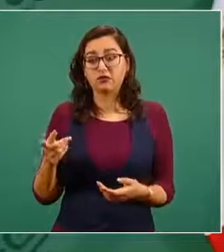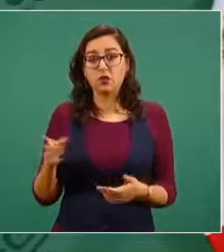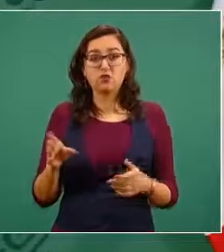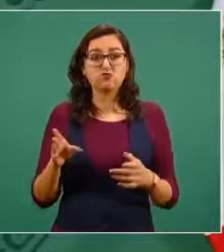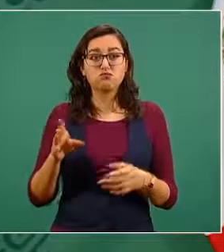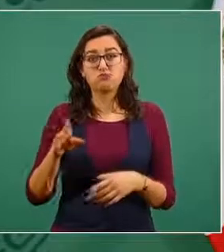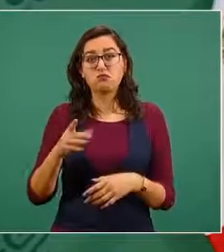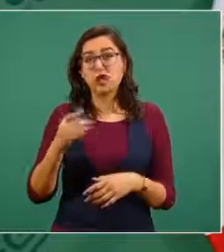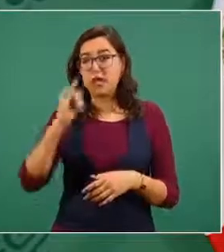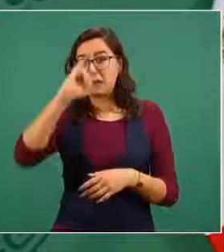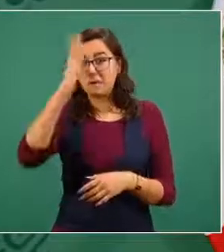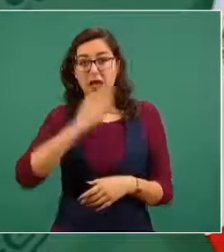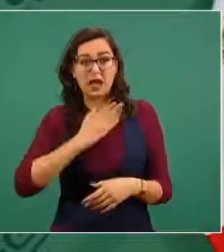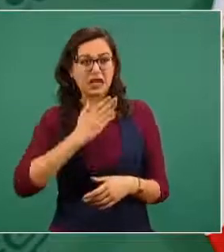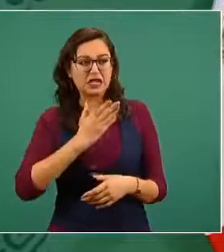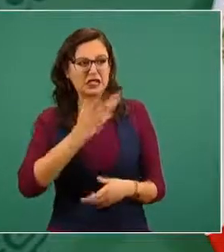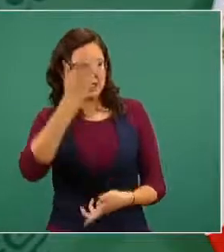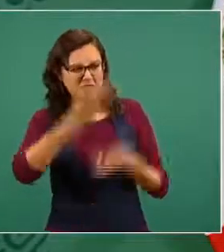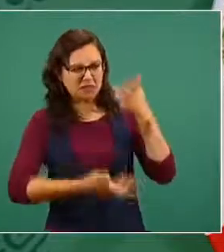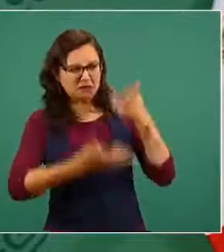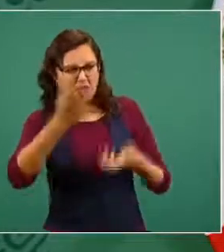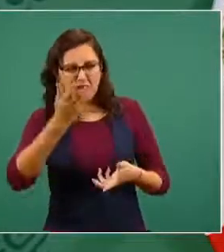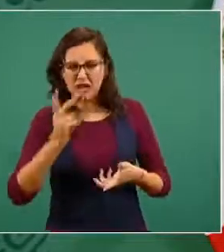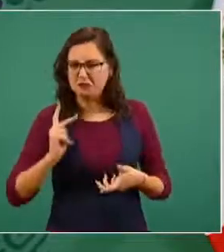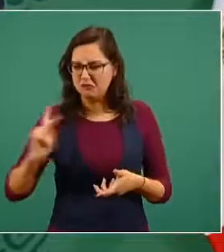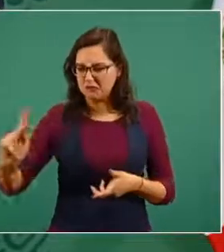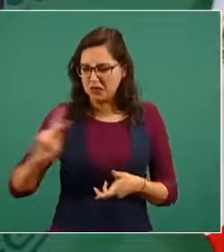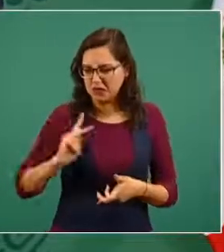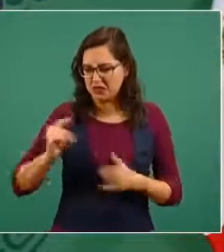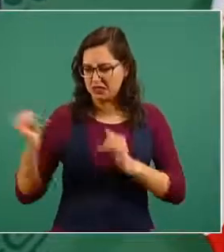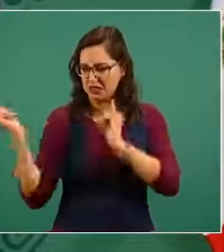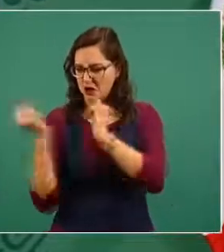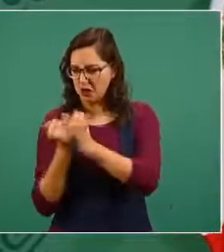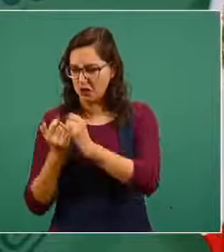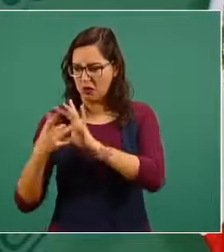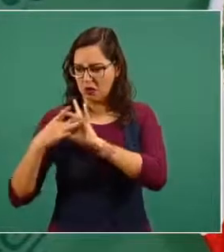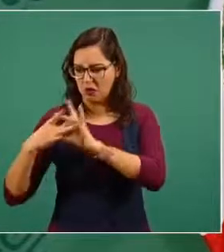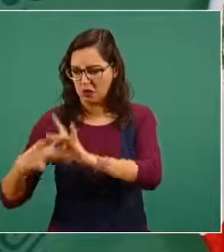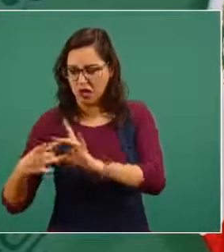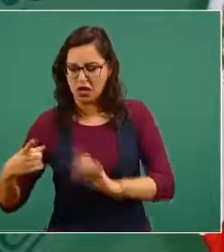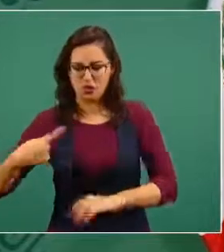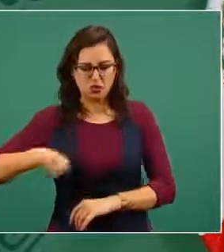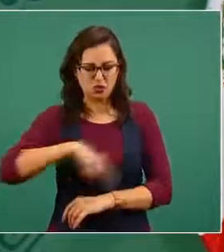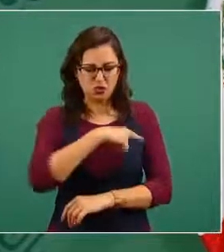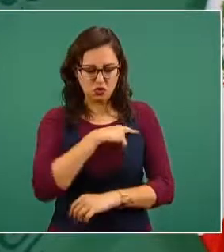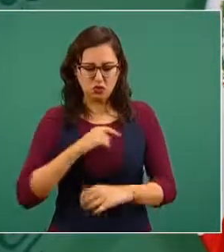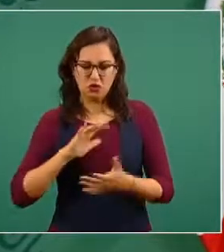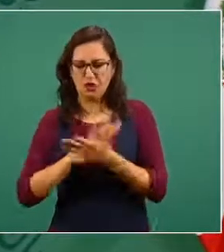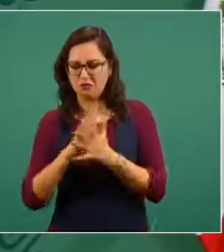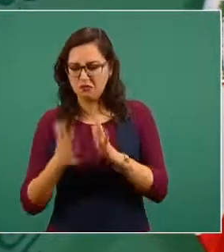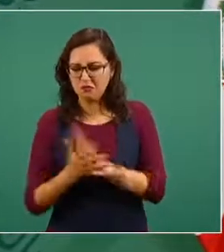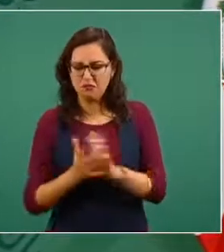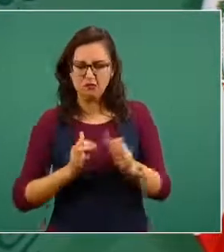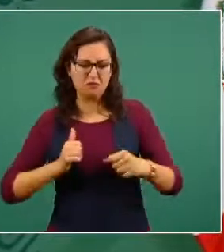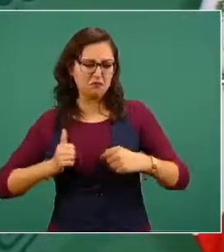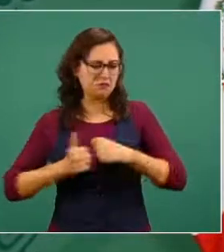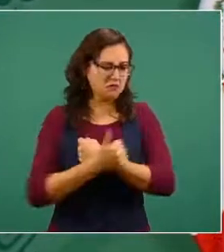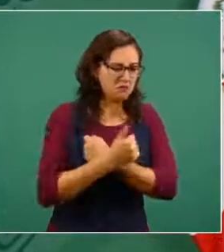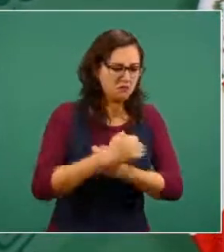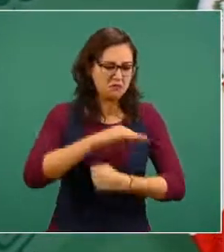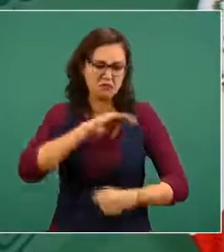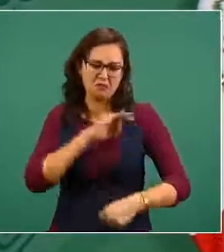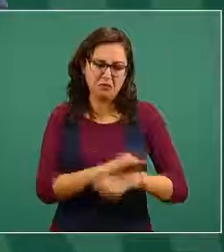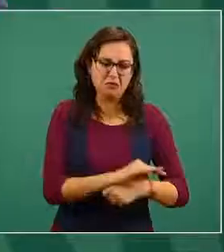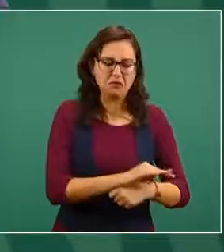y que no hay ningún cambio y que nosotros somos encubridores y que somos cómplices y que